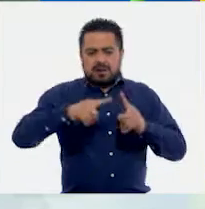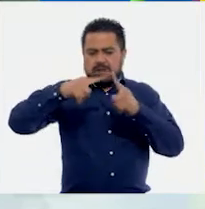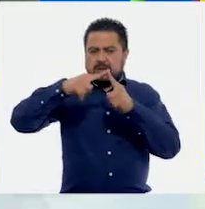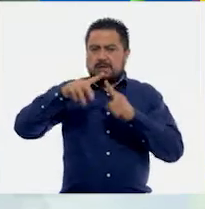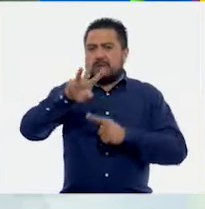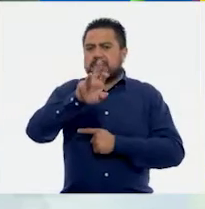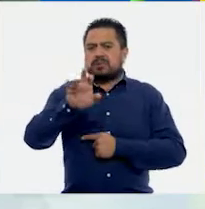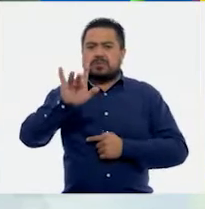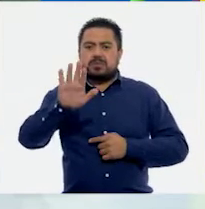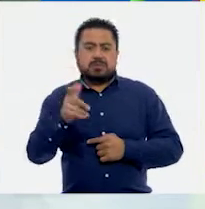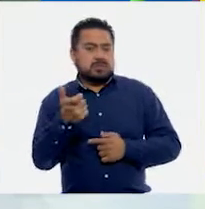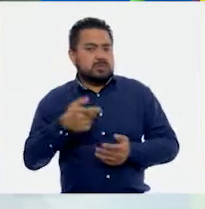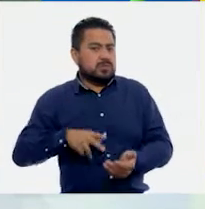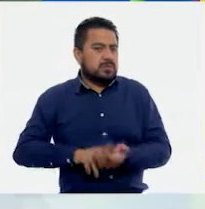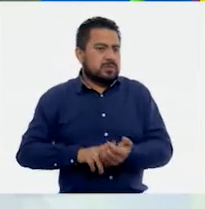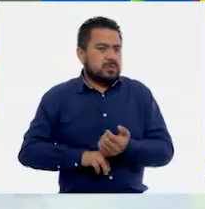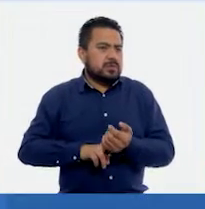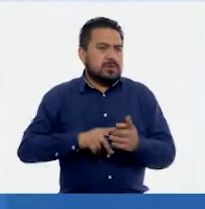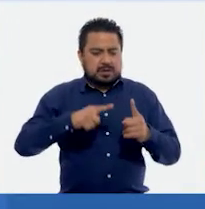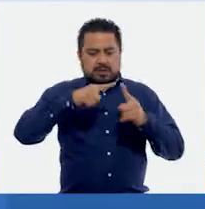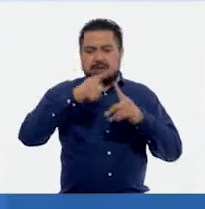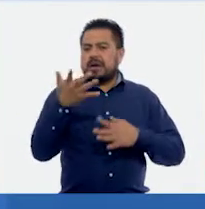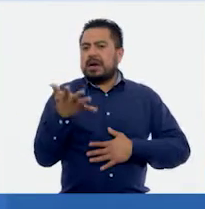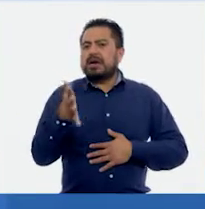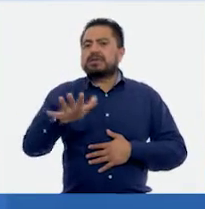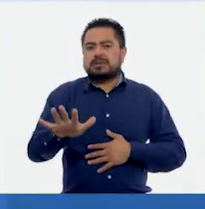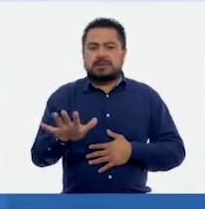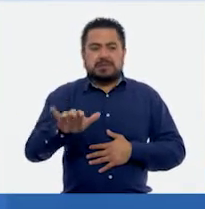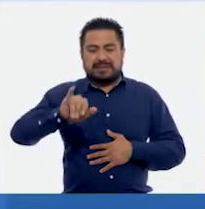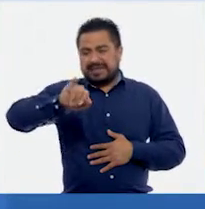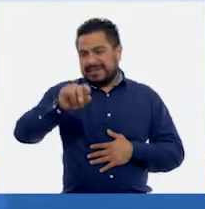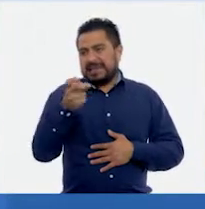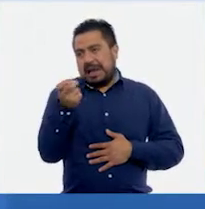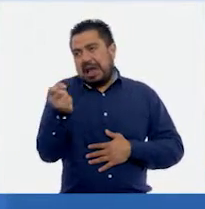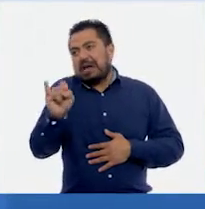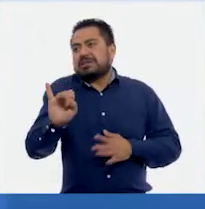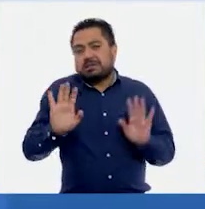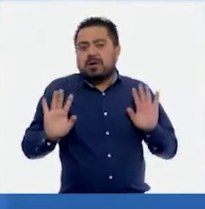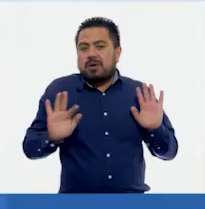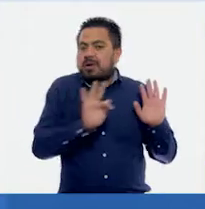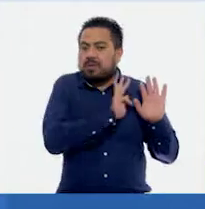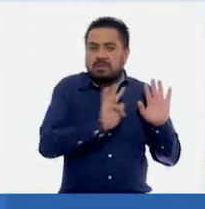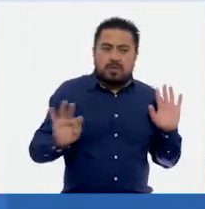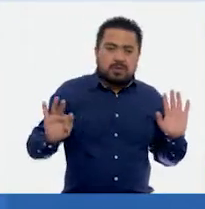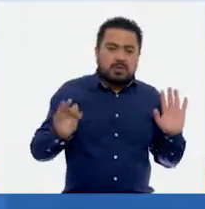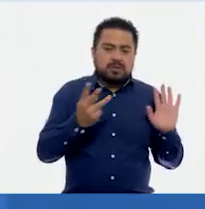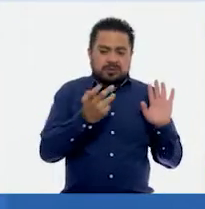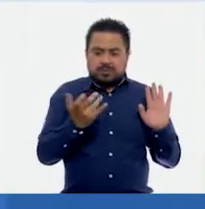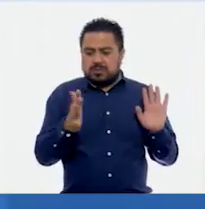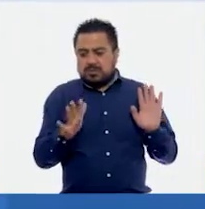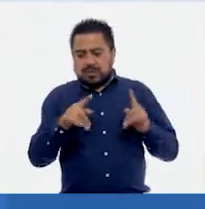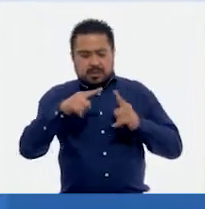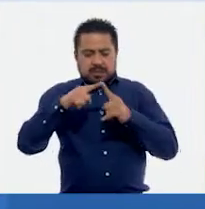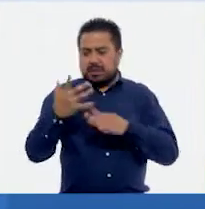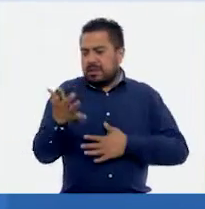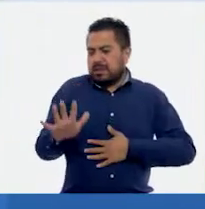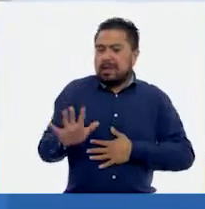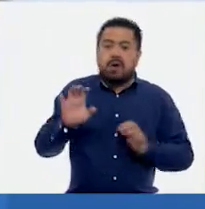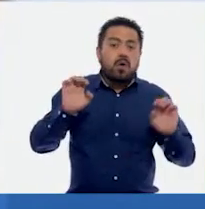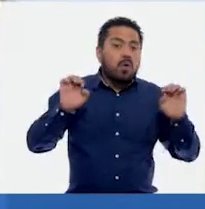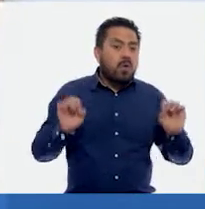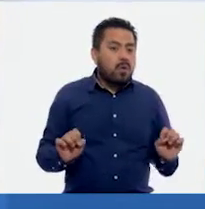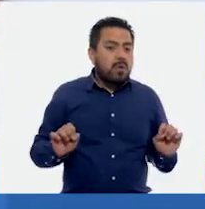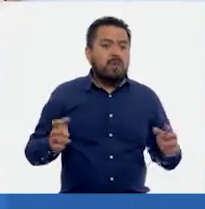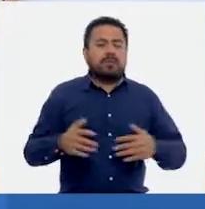350 entre 10. Ajá. Eso es una manera, lo habíamos visto, puede ser 350 entre 10, o